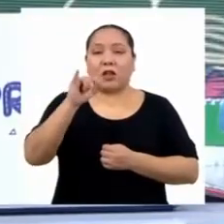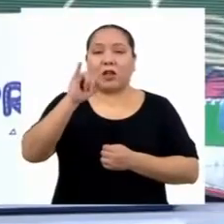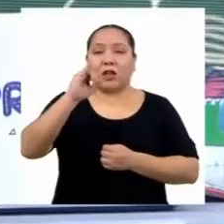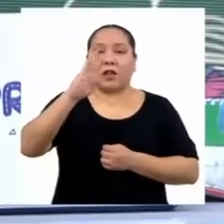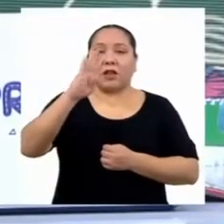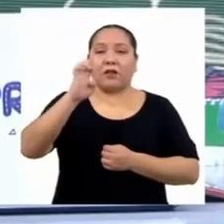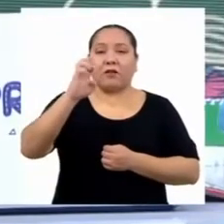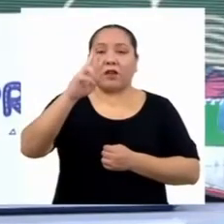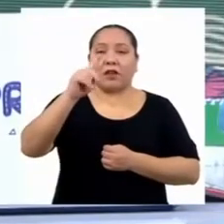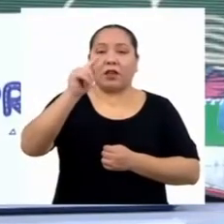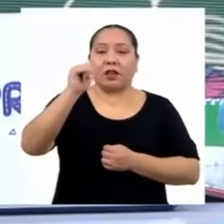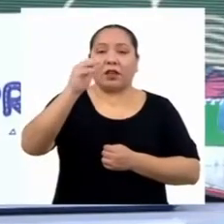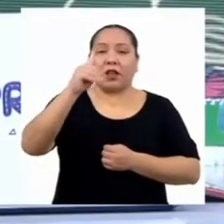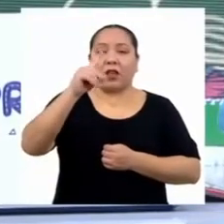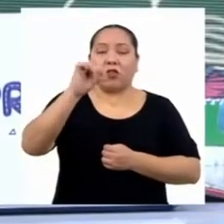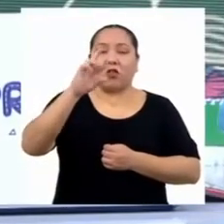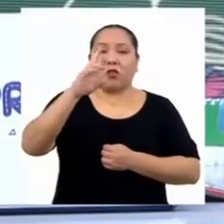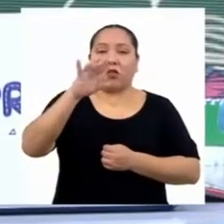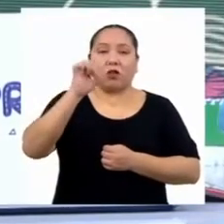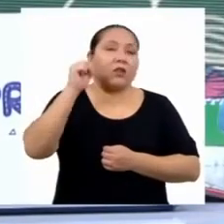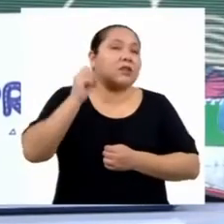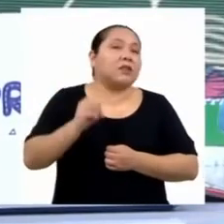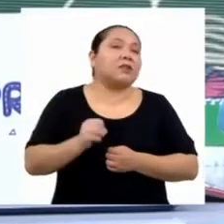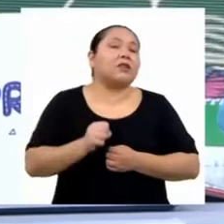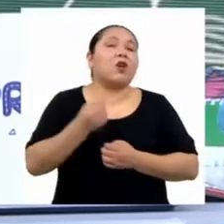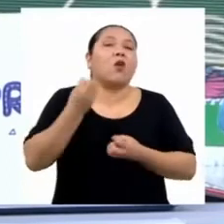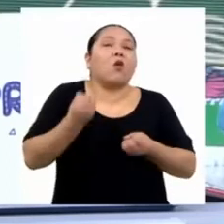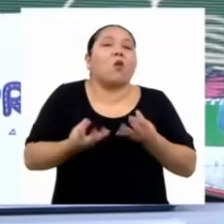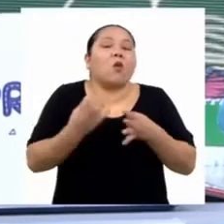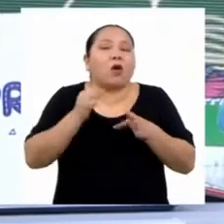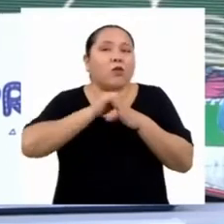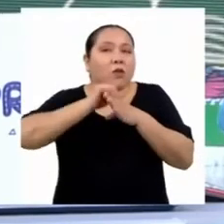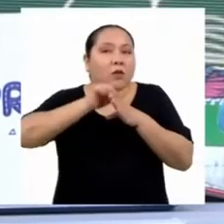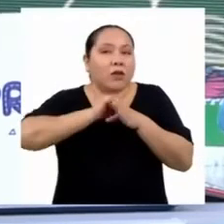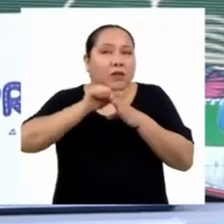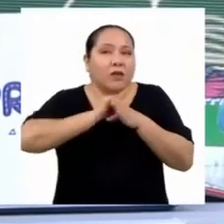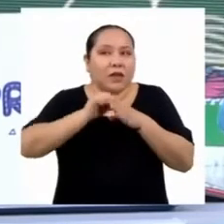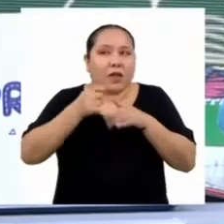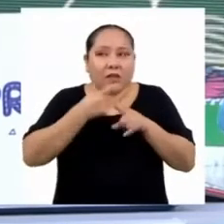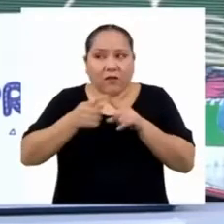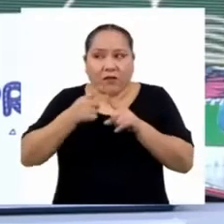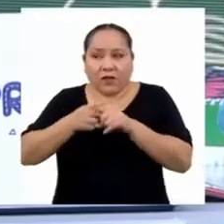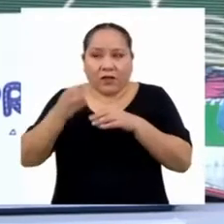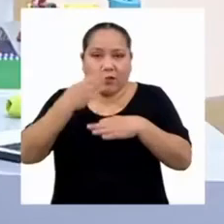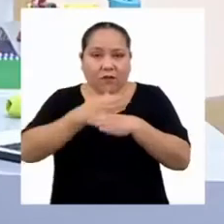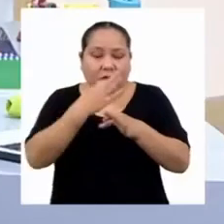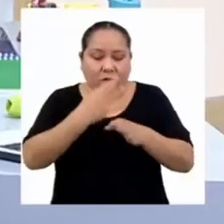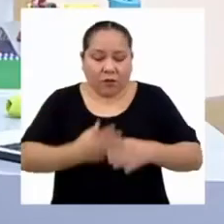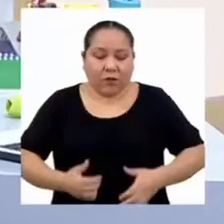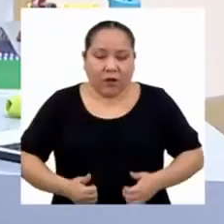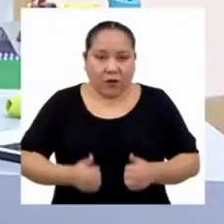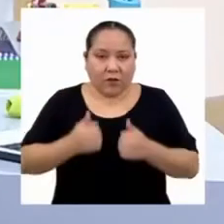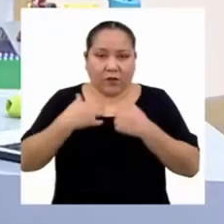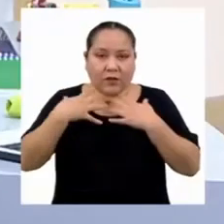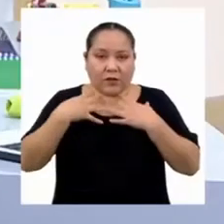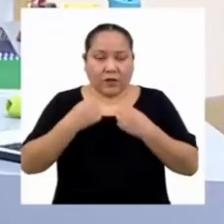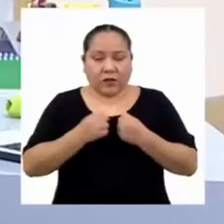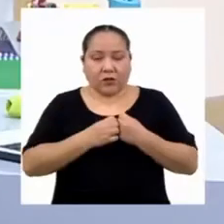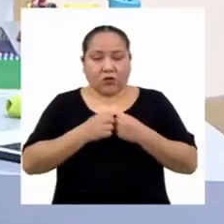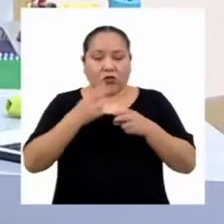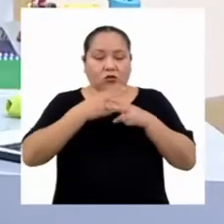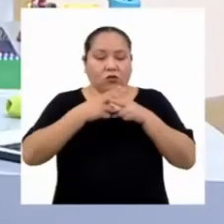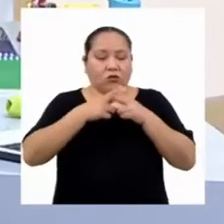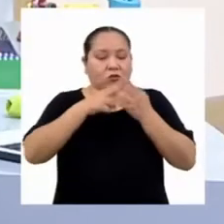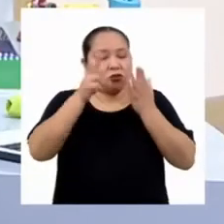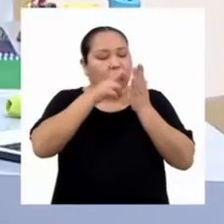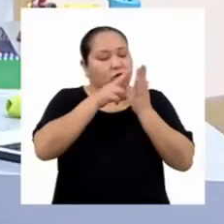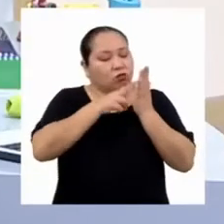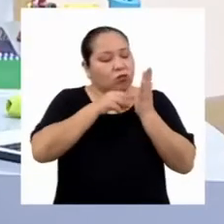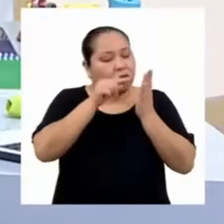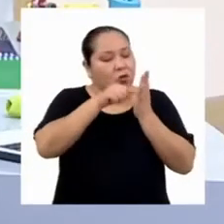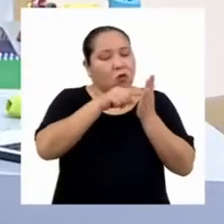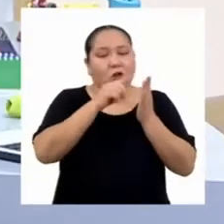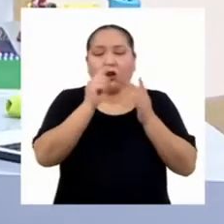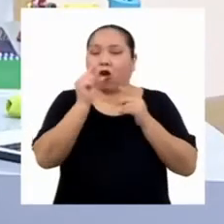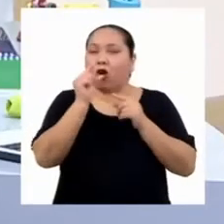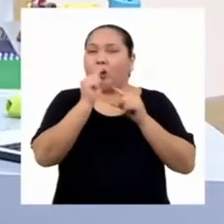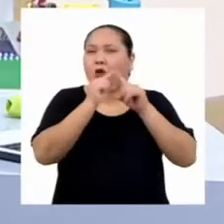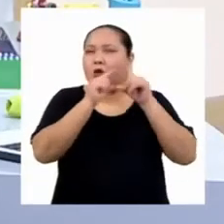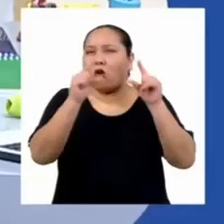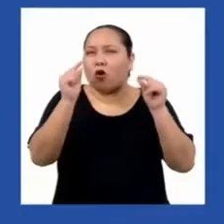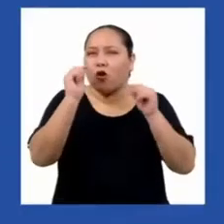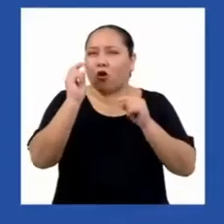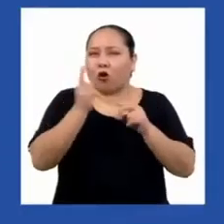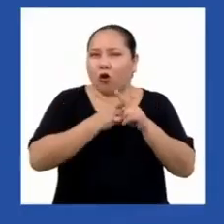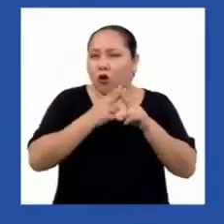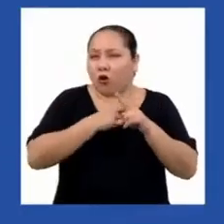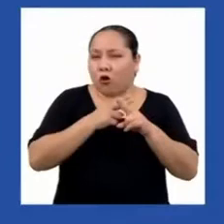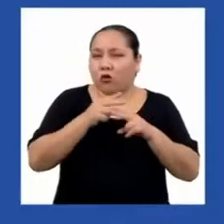es conocer qué tanto practican estas personas hábitos para llevar una vida saludable. He redactado un pequeño encabezado y creo que quedaría